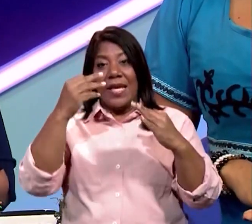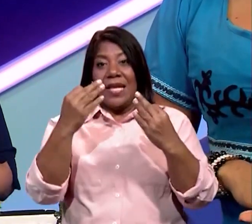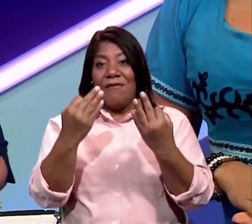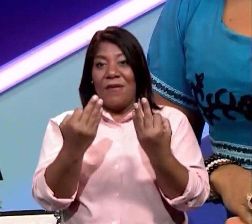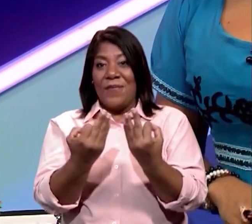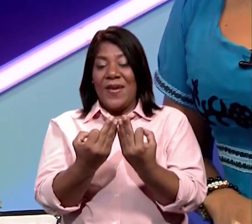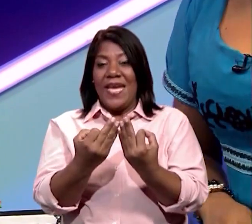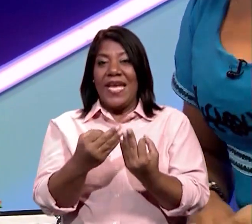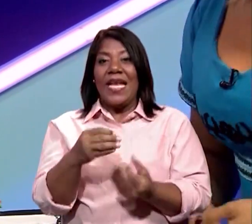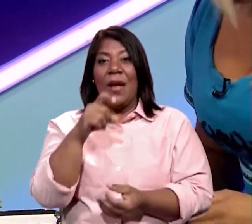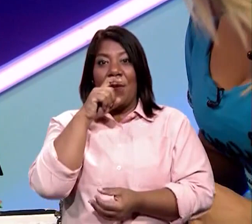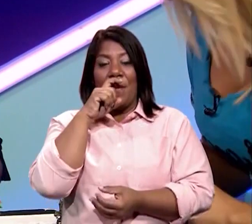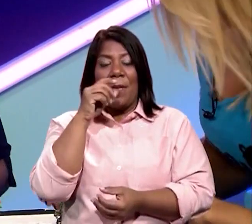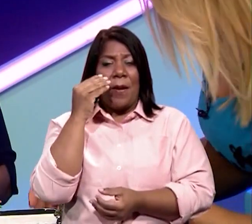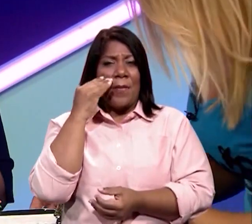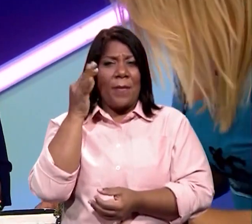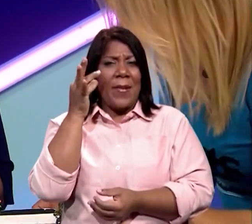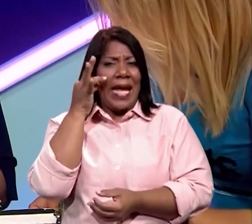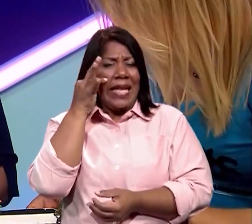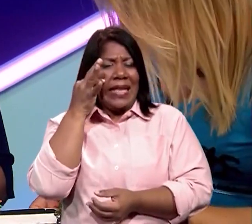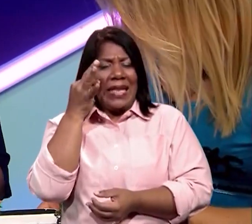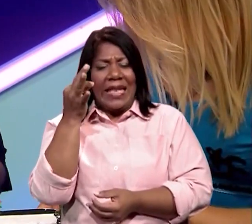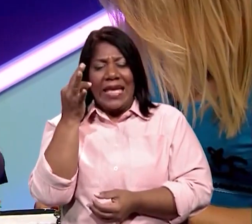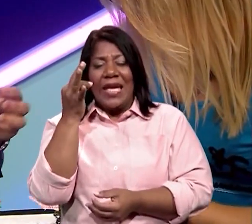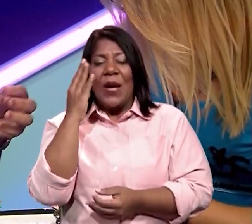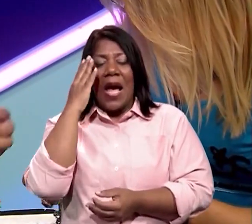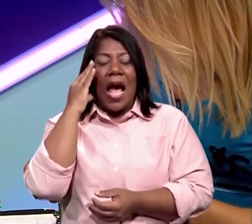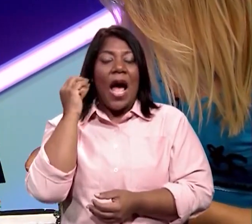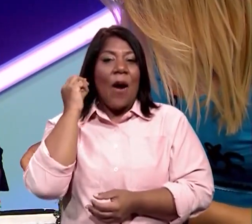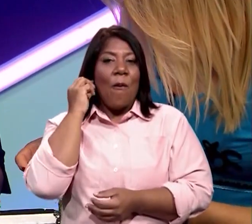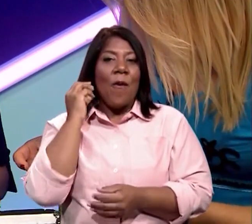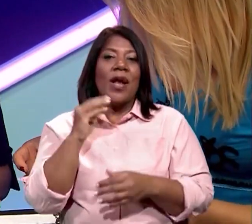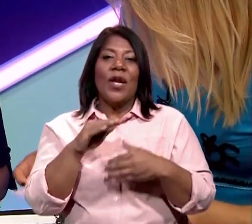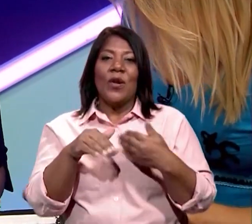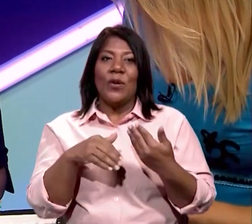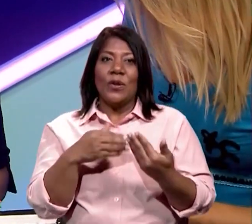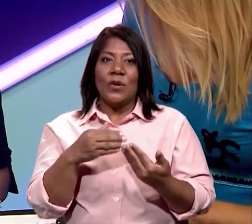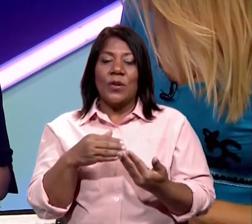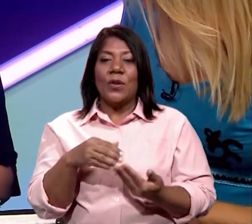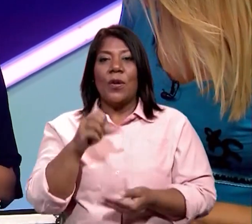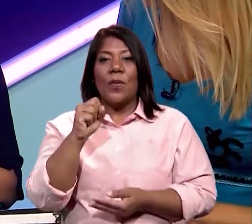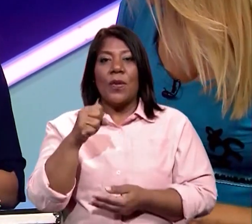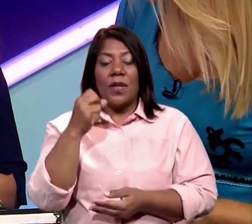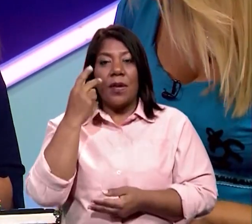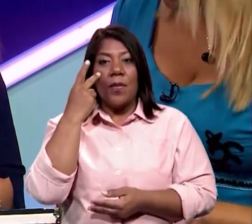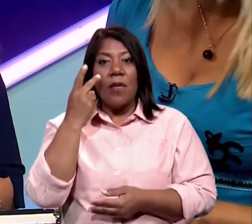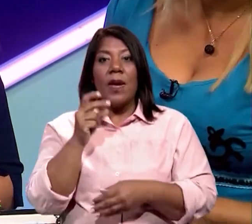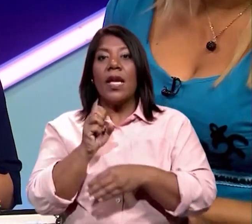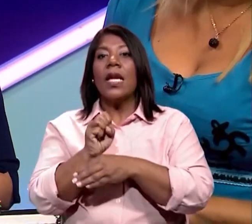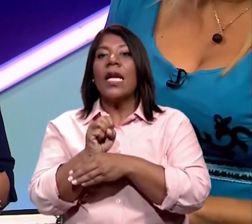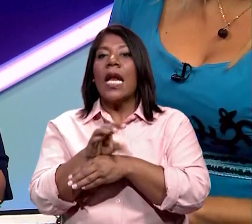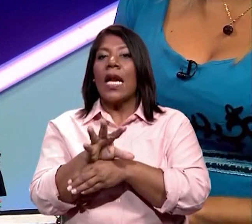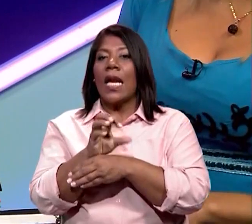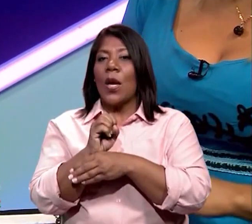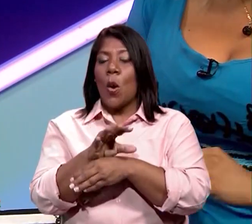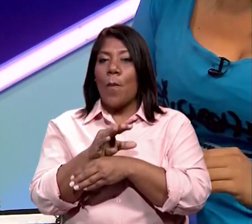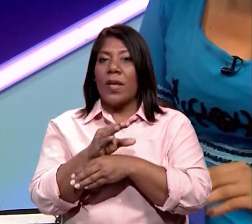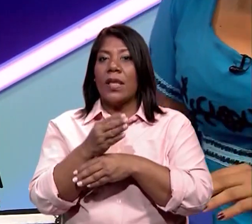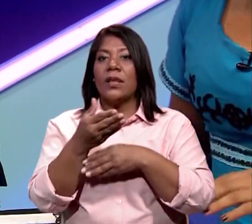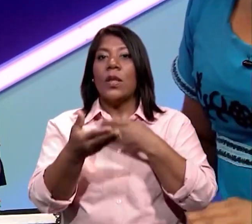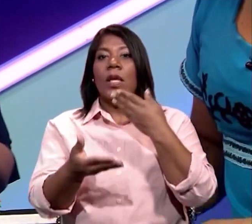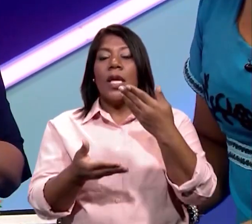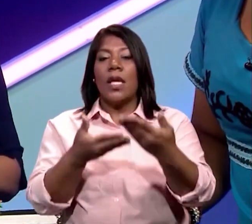abuelos, que están con los niños, ¿verdad? Vamos a ver el ajuste razonable de esta